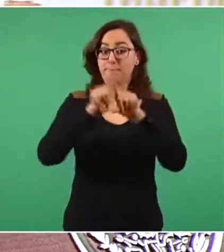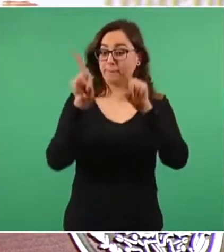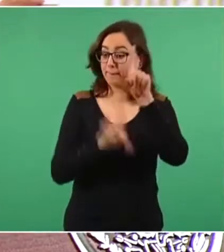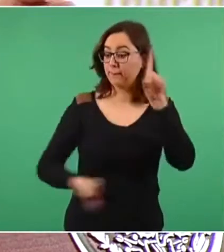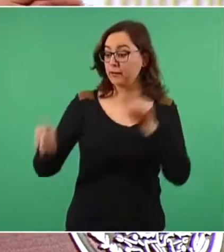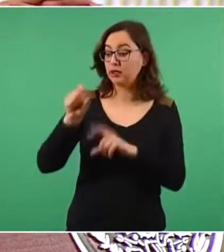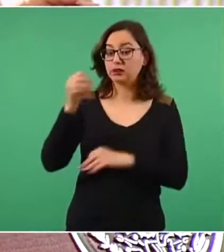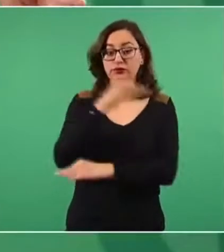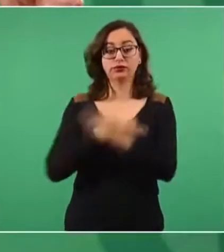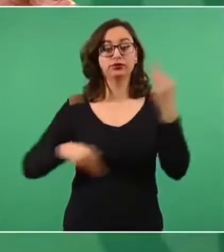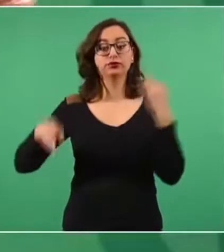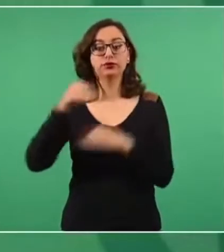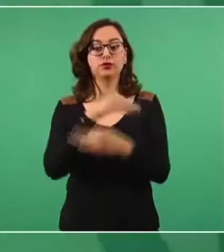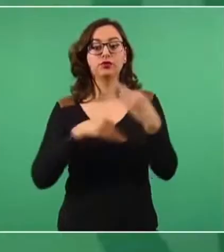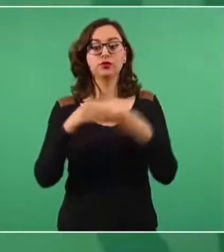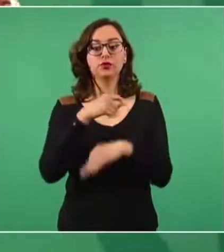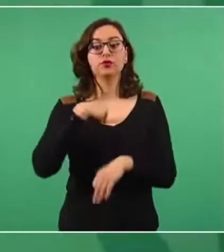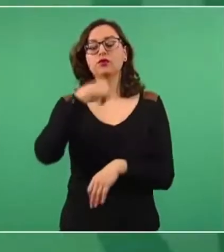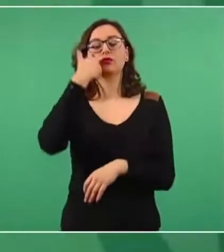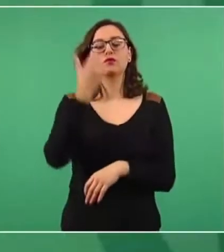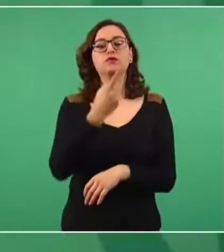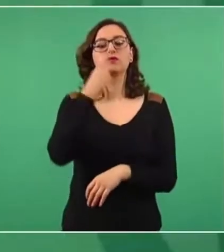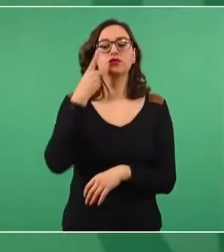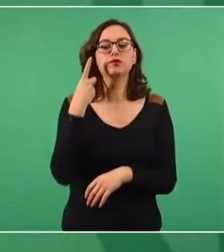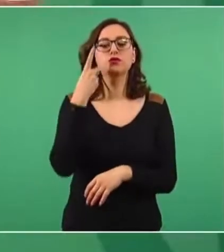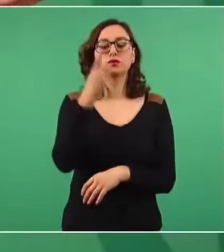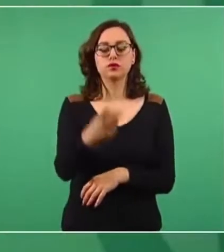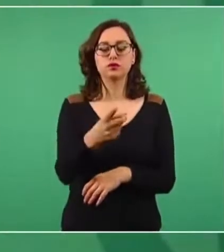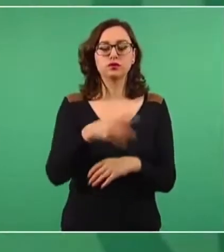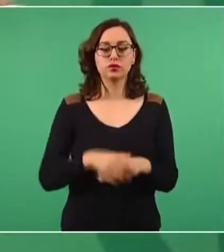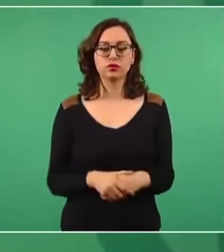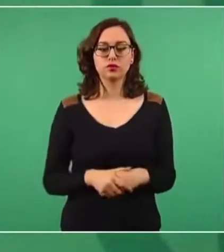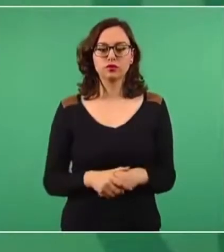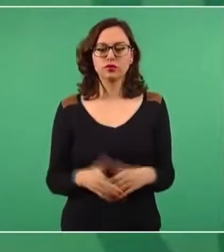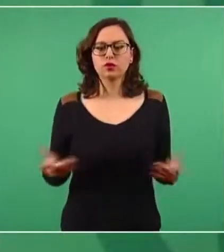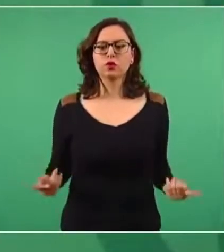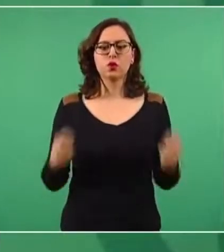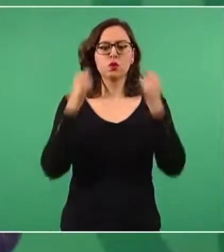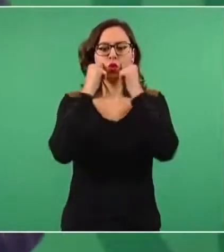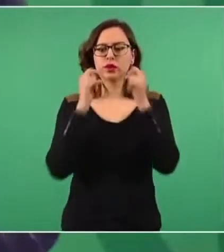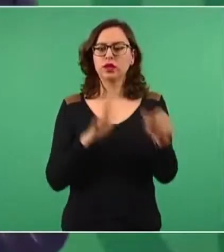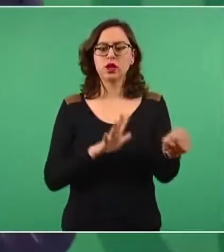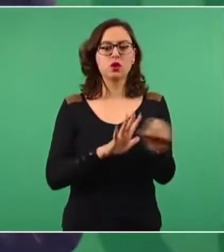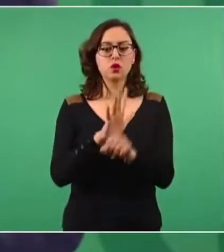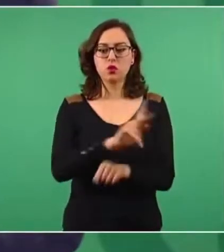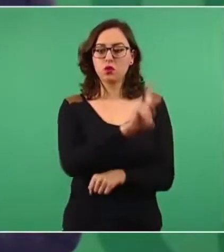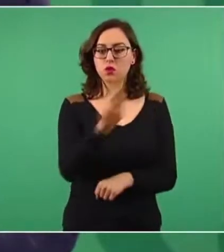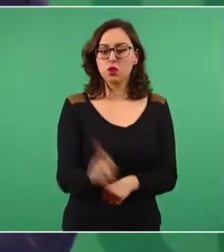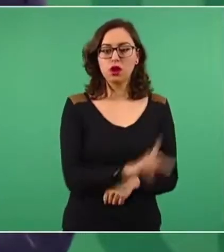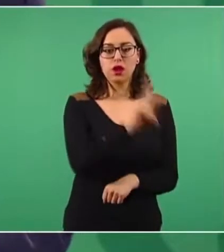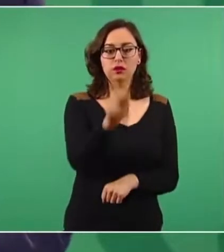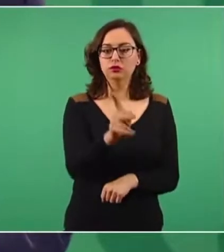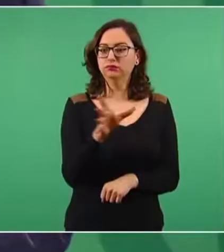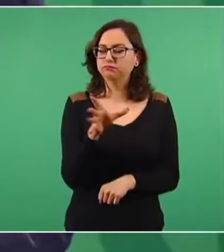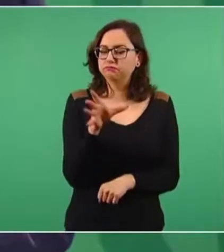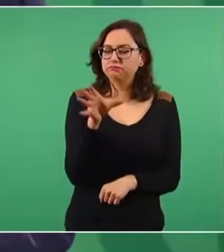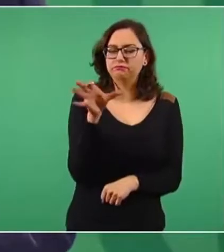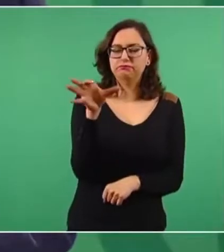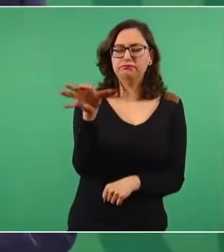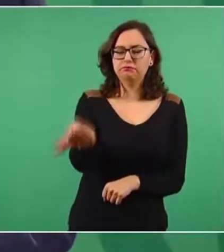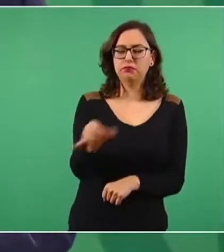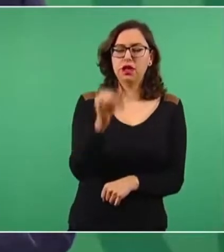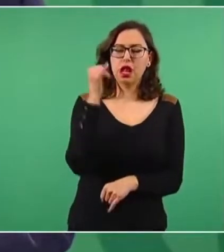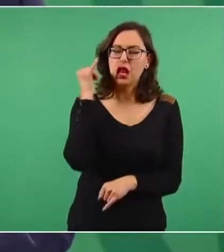vivan en el pueblo que vivan del país? En la comunidad más